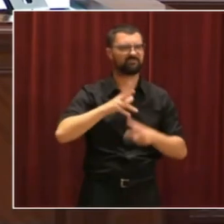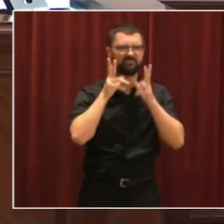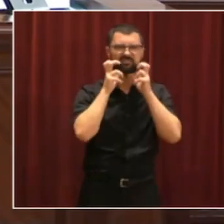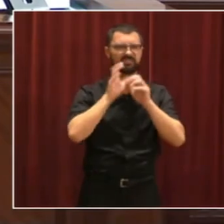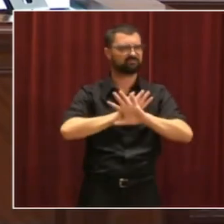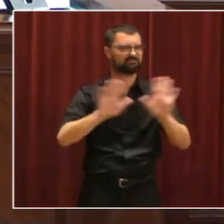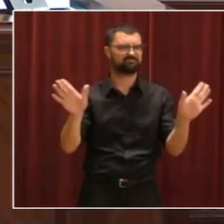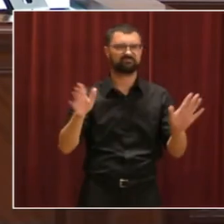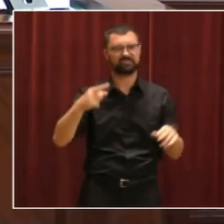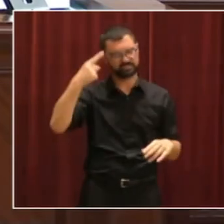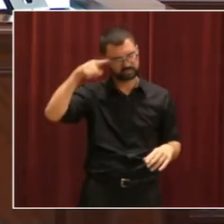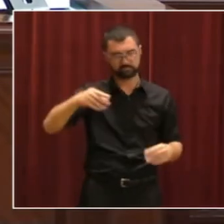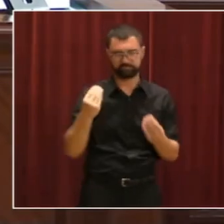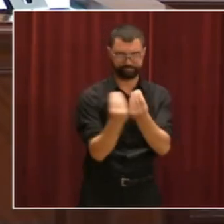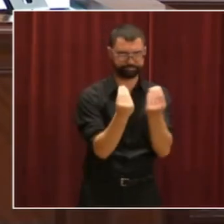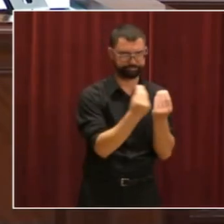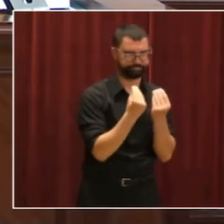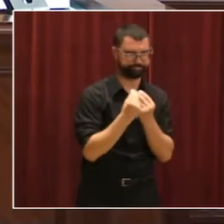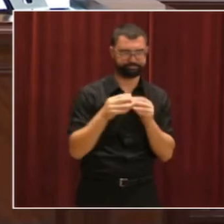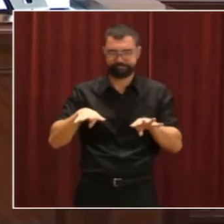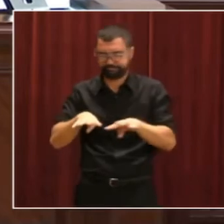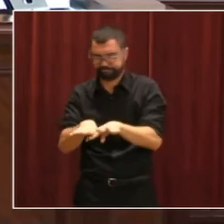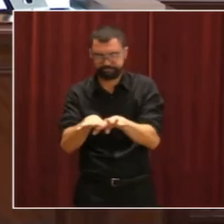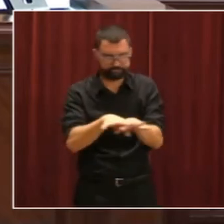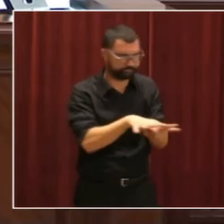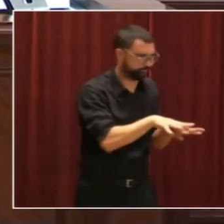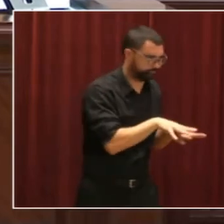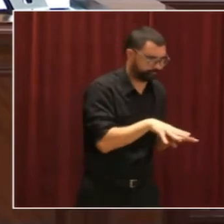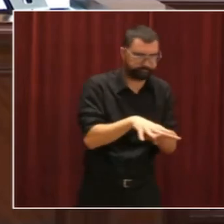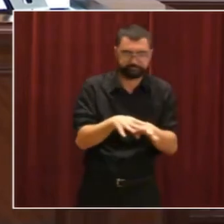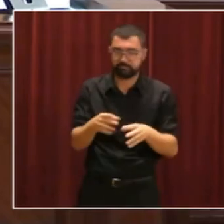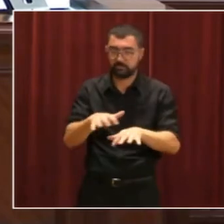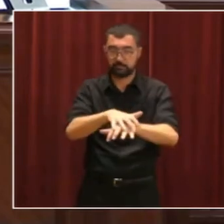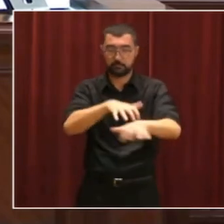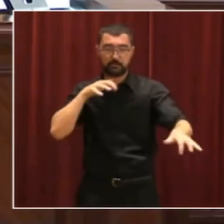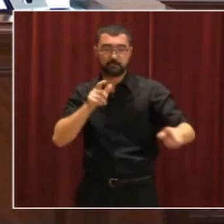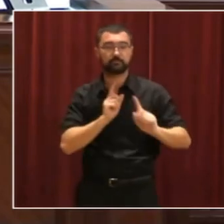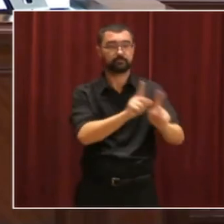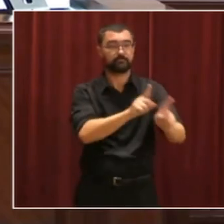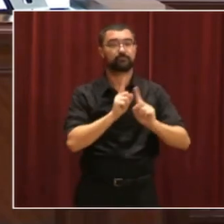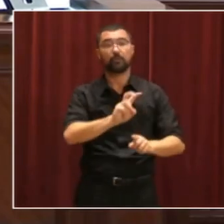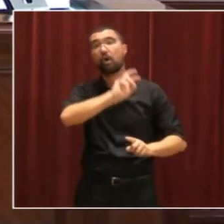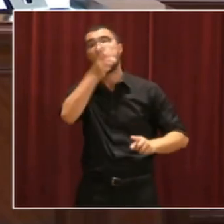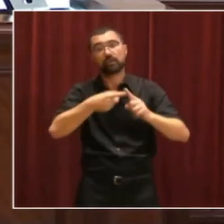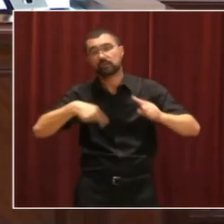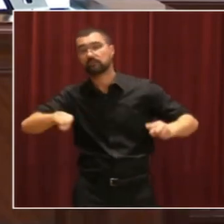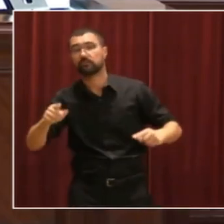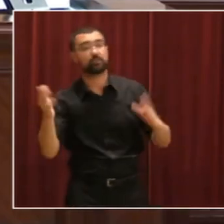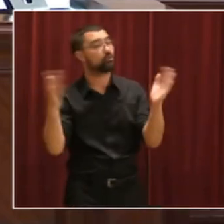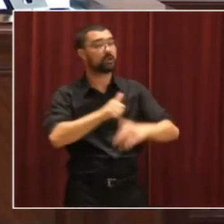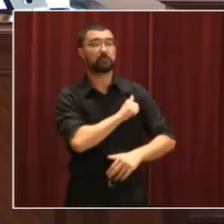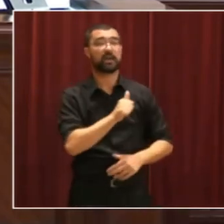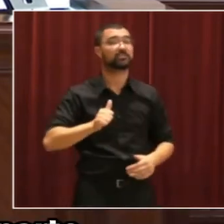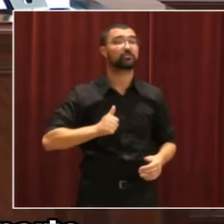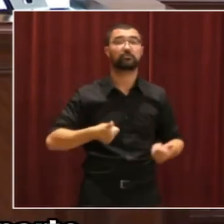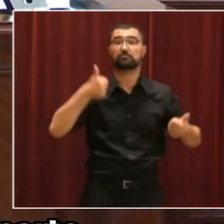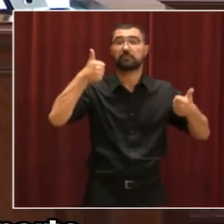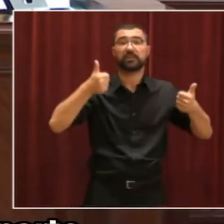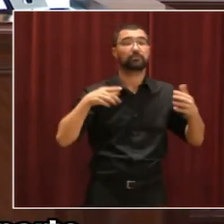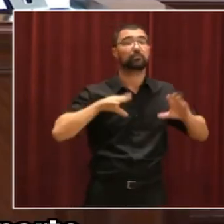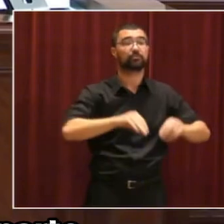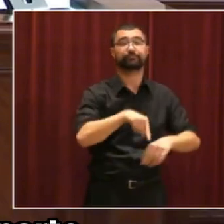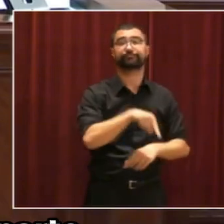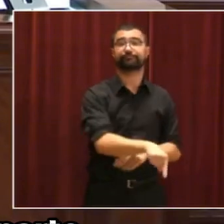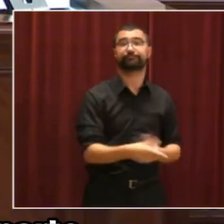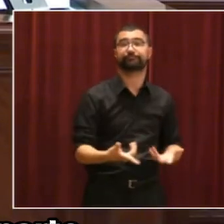porque nos atascamos continuamente y en la mayoría de los trayectos no hay alternativa al vehículo particular. Las